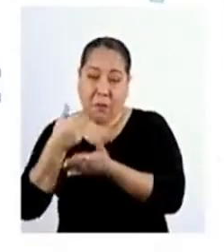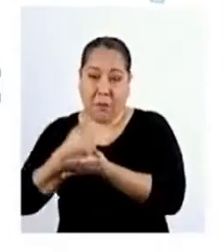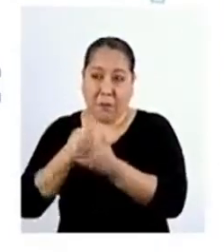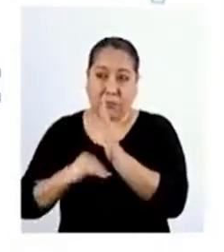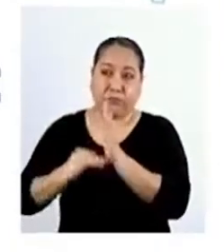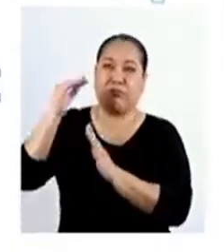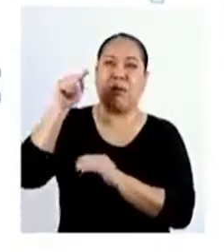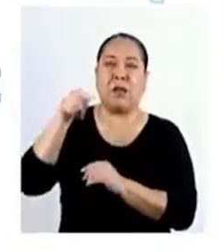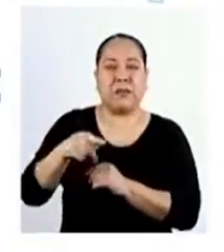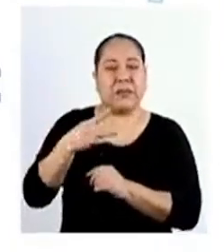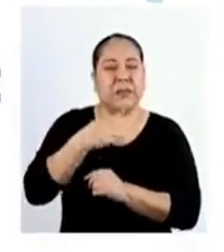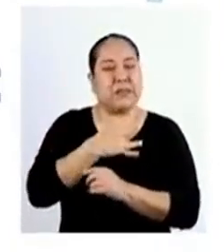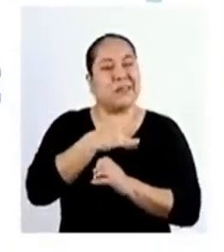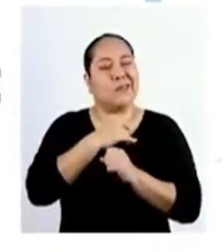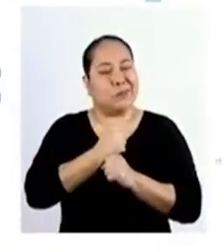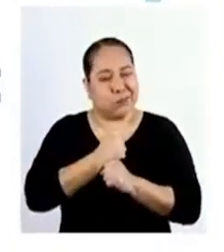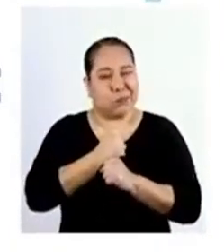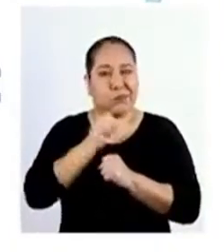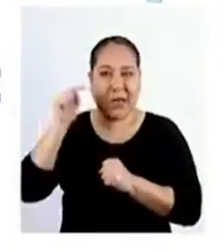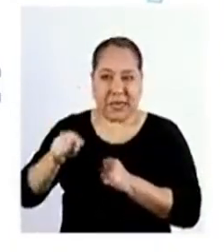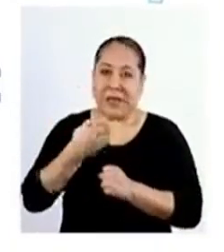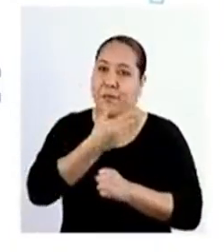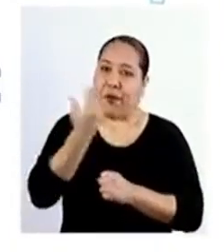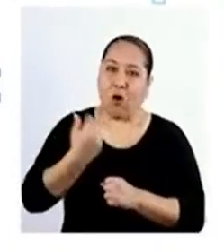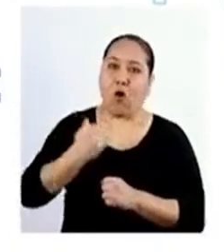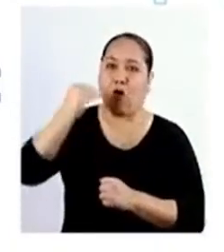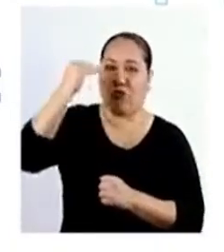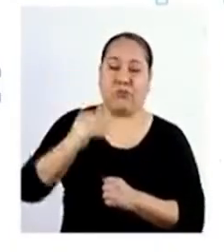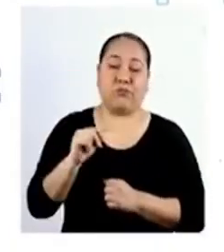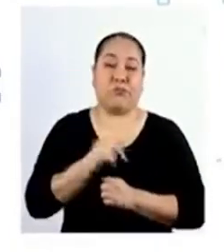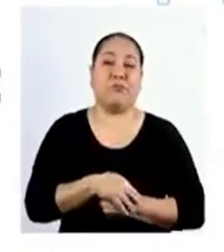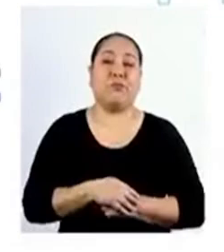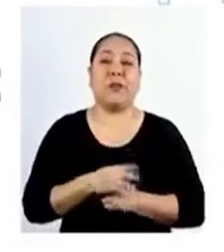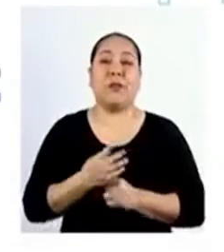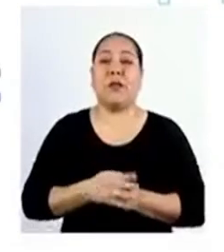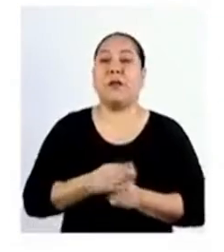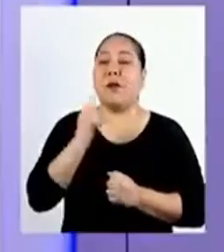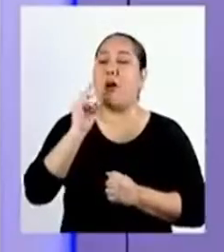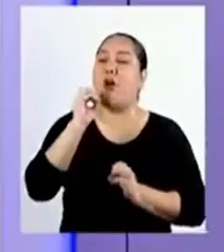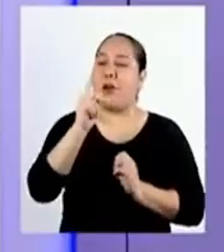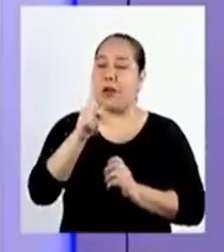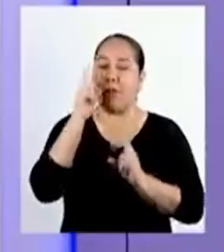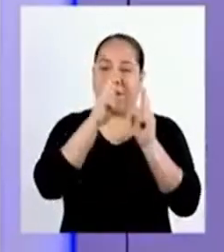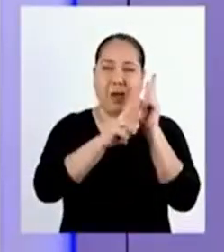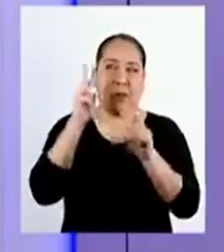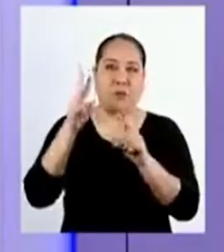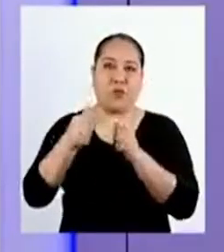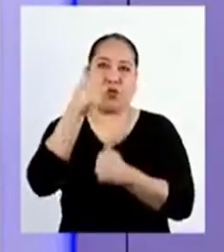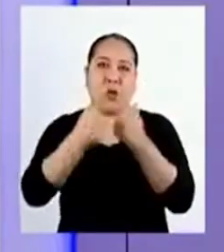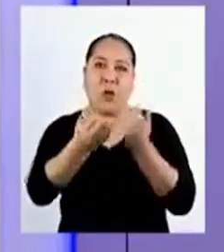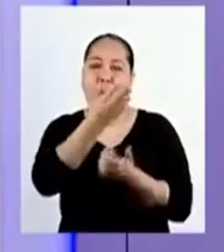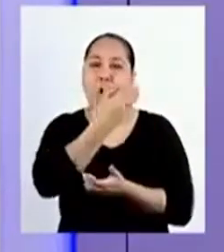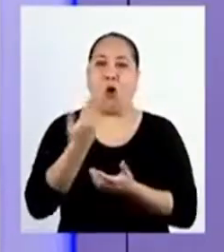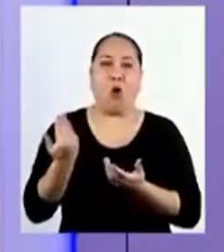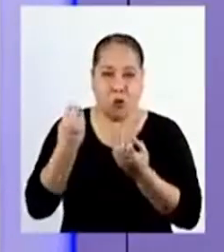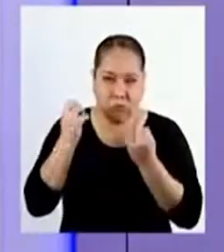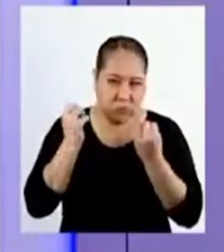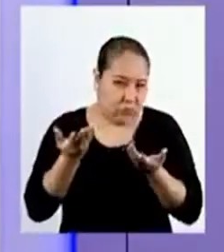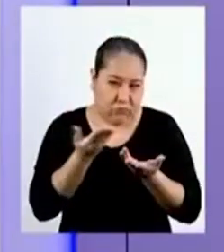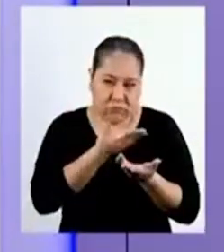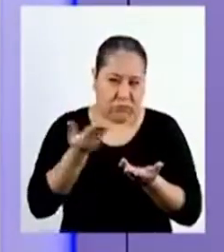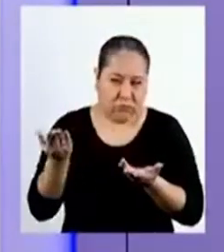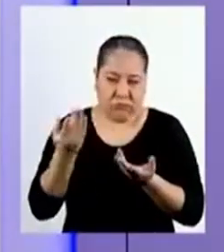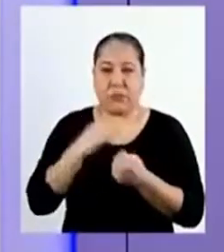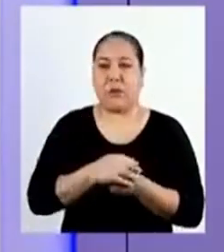Entonces esta opción es la más conveniente Bien, veamos cuál es la mejor opción En este